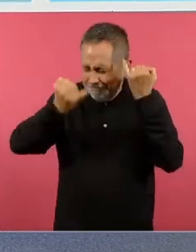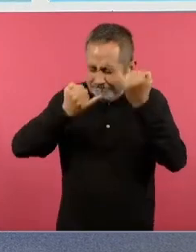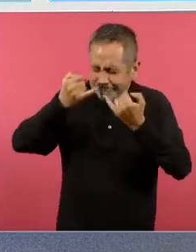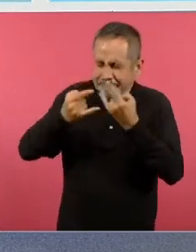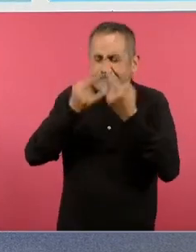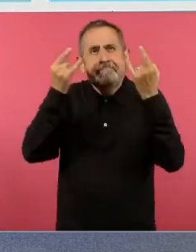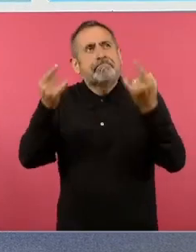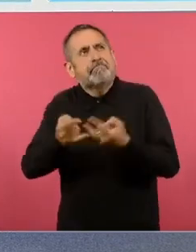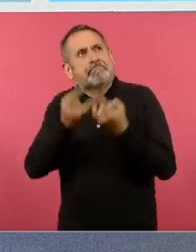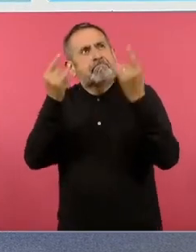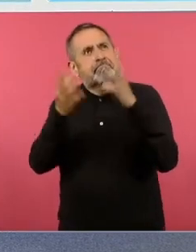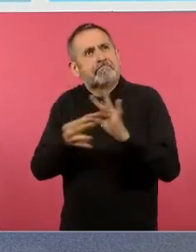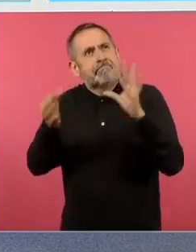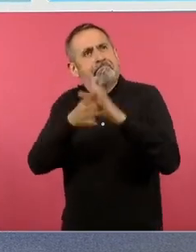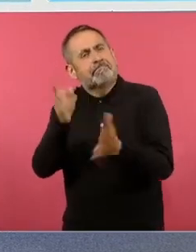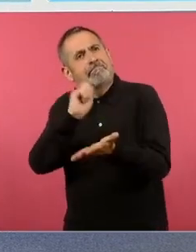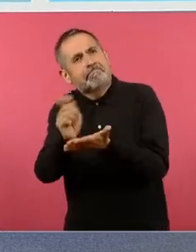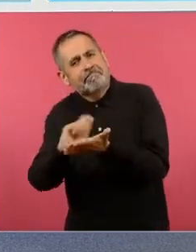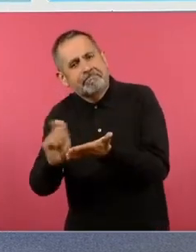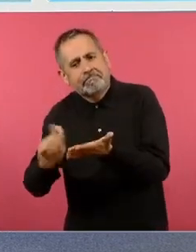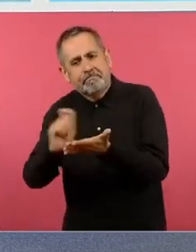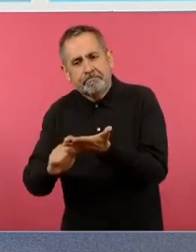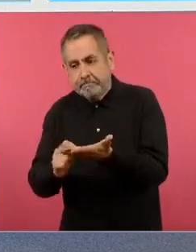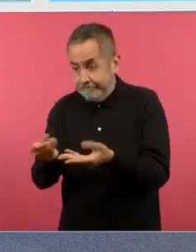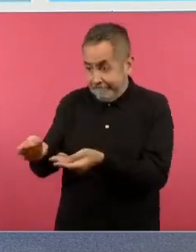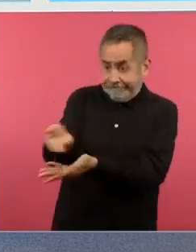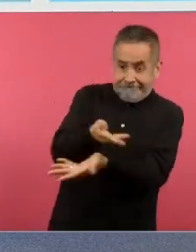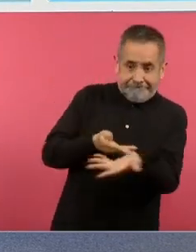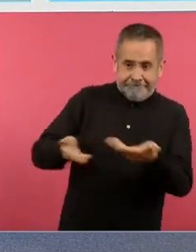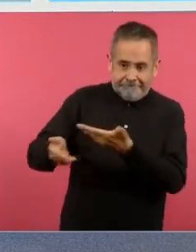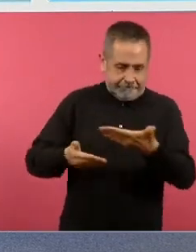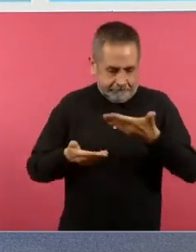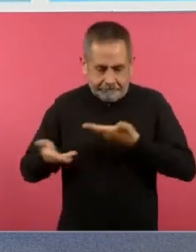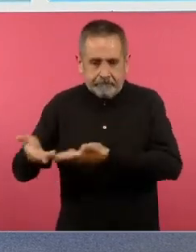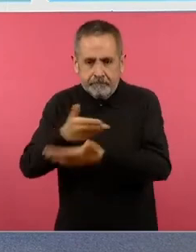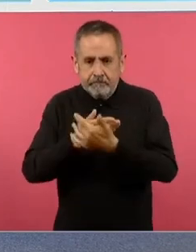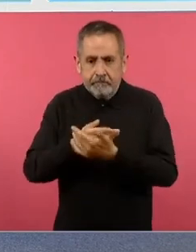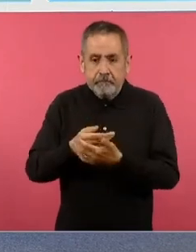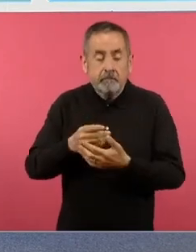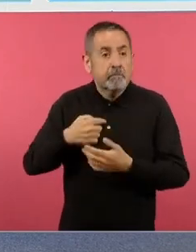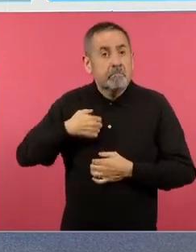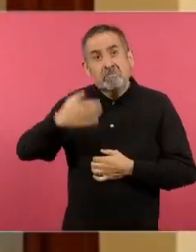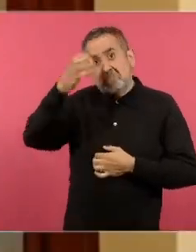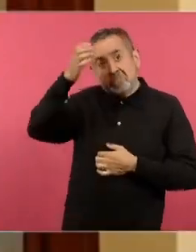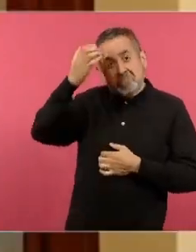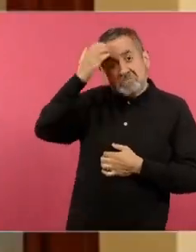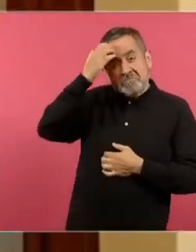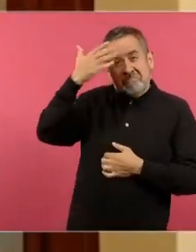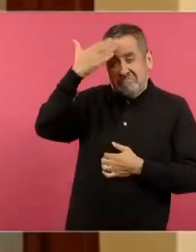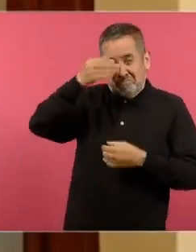las compartan porque de lo contrario el conocimiento no nos serviría para nada.